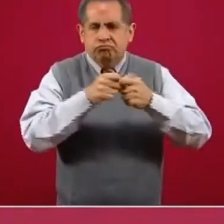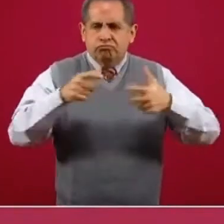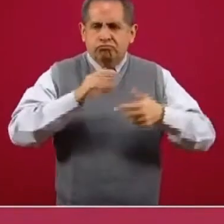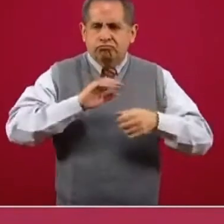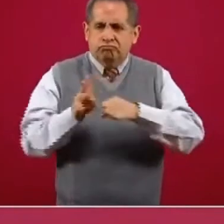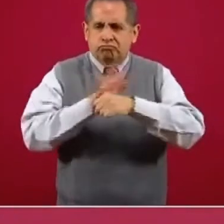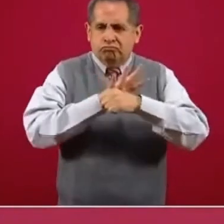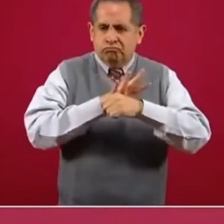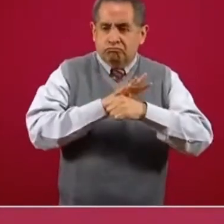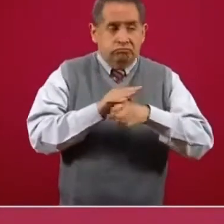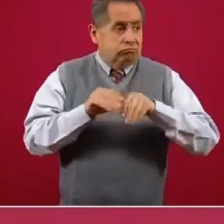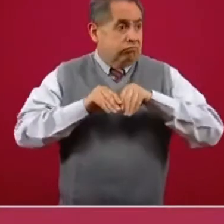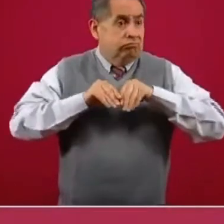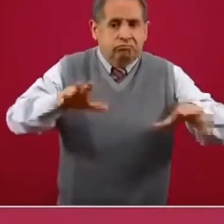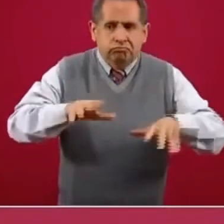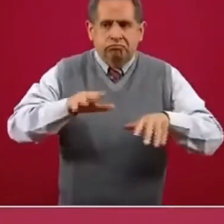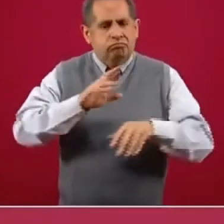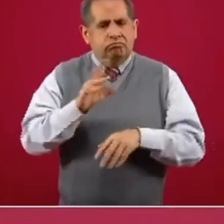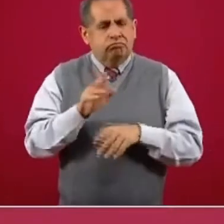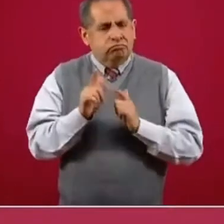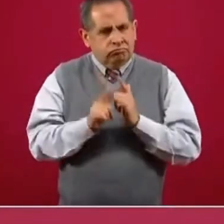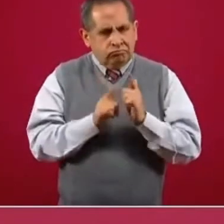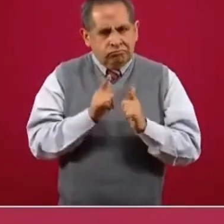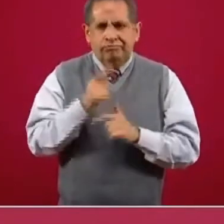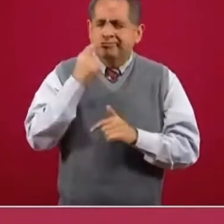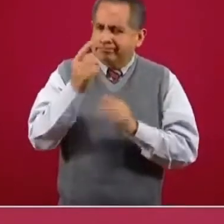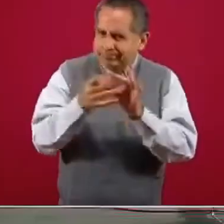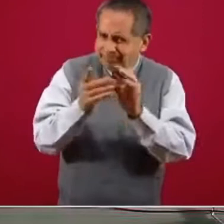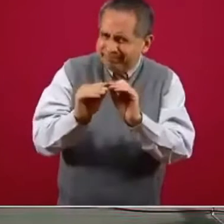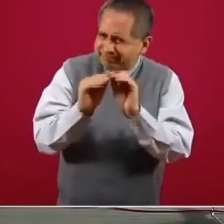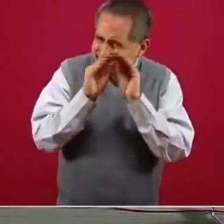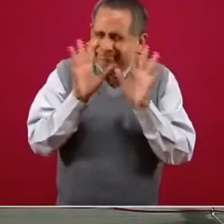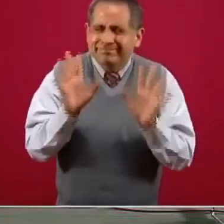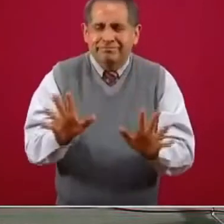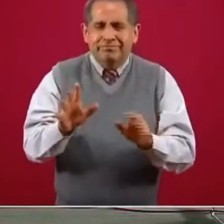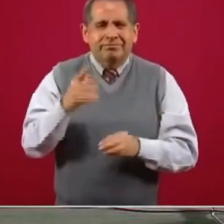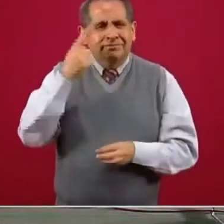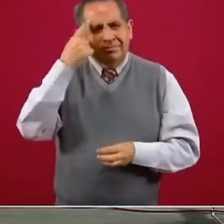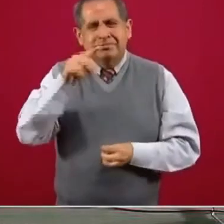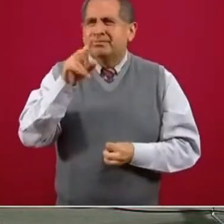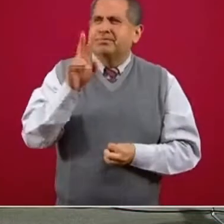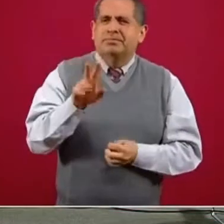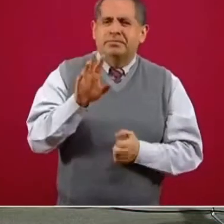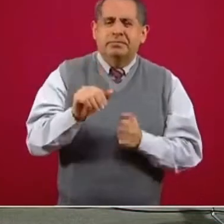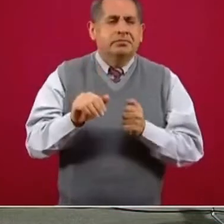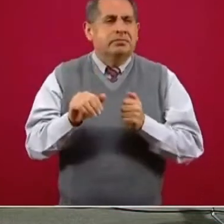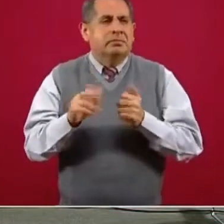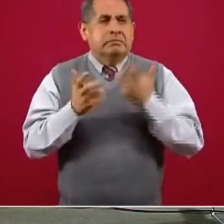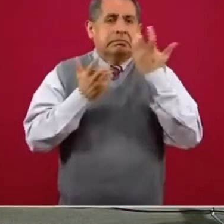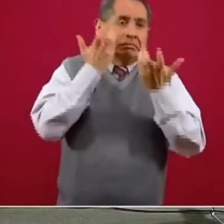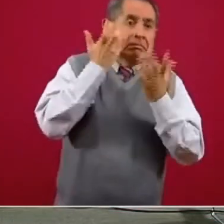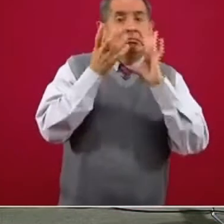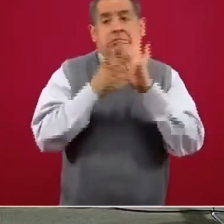en términos de la velocidad a la que está cambiando. Que quede muy claro para que no seamos sujetos de